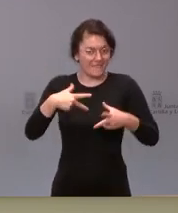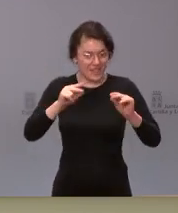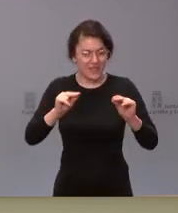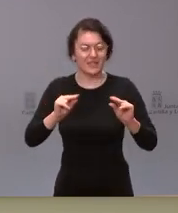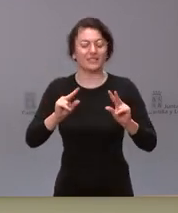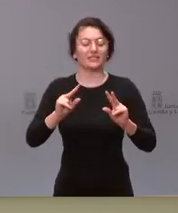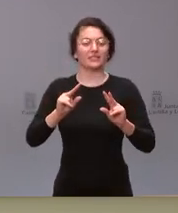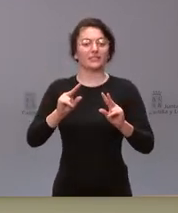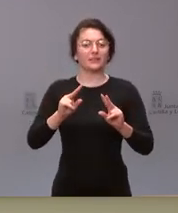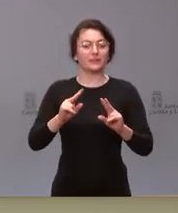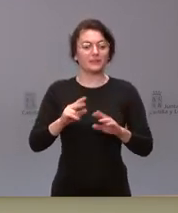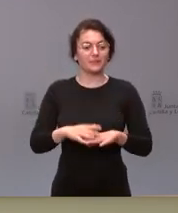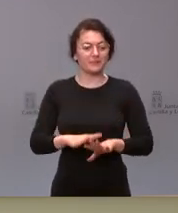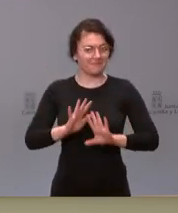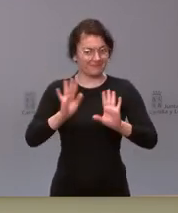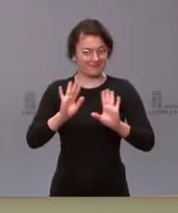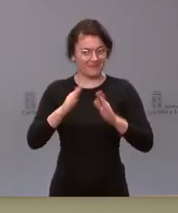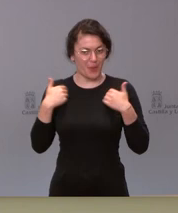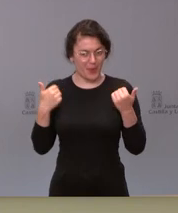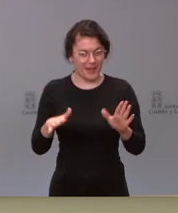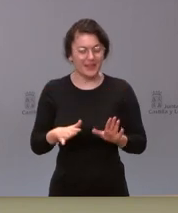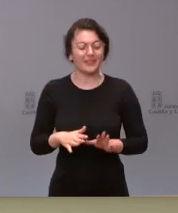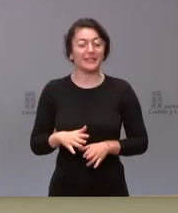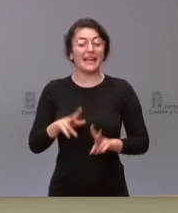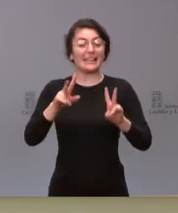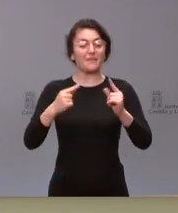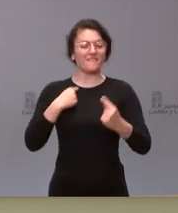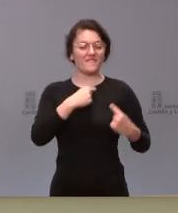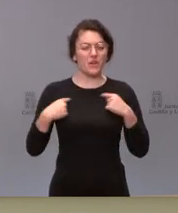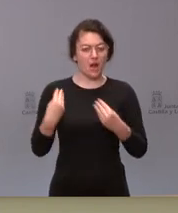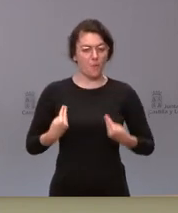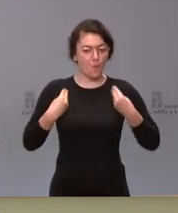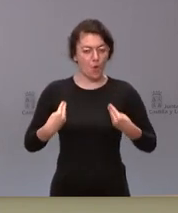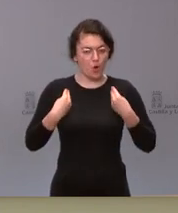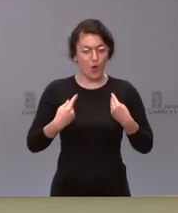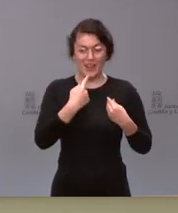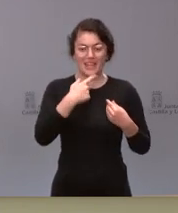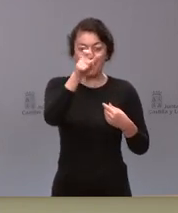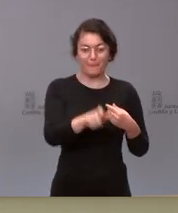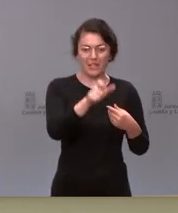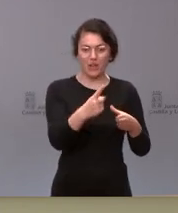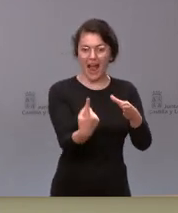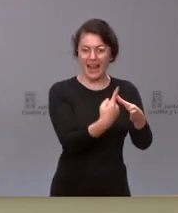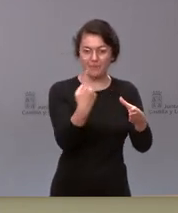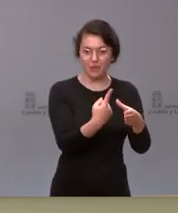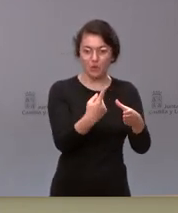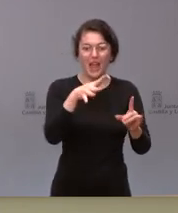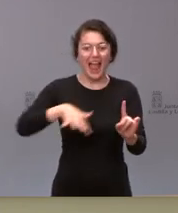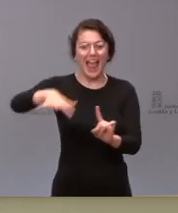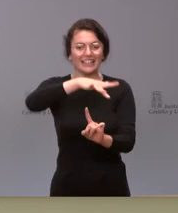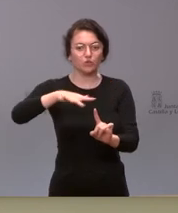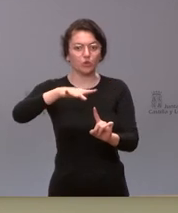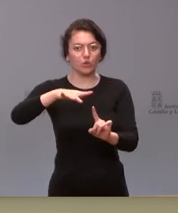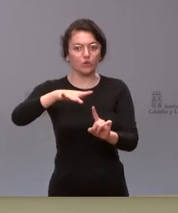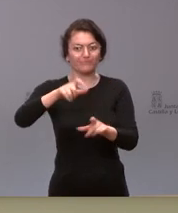aclaración sobre la viruela no no lo que necesites sobre la viruela del mono ha dicho que está en aislamiento la persona y su entorno no sé si nos puede concretar cuántas